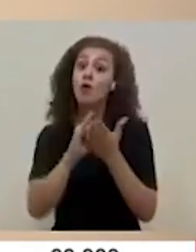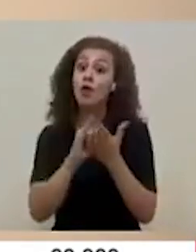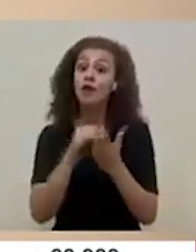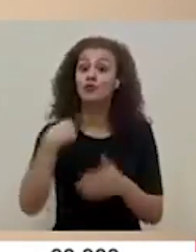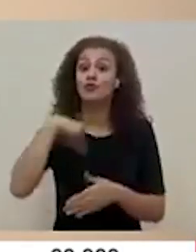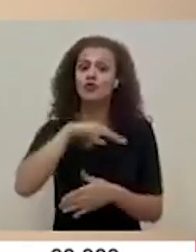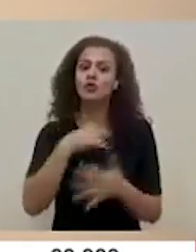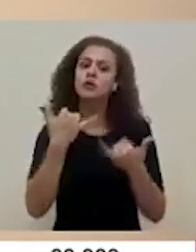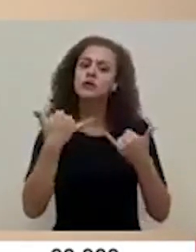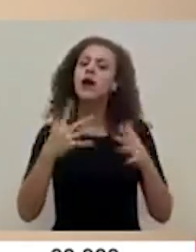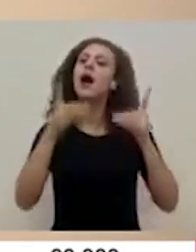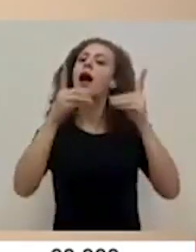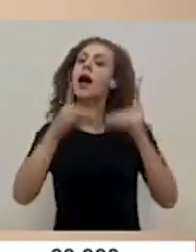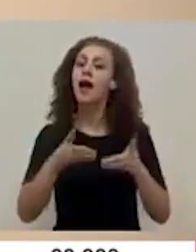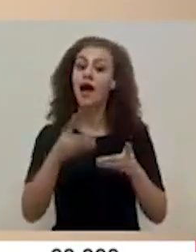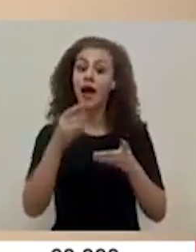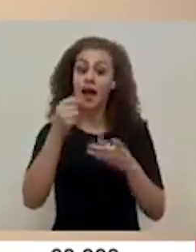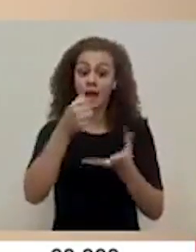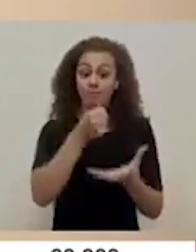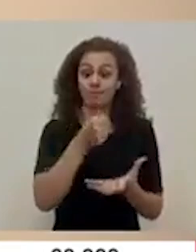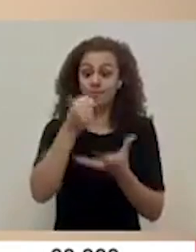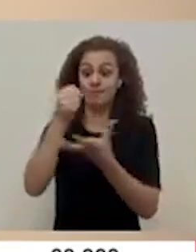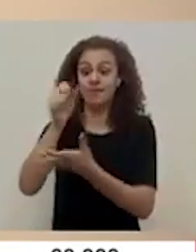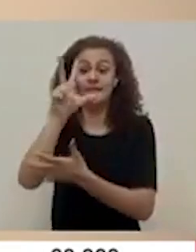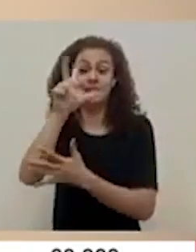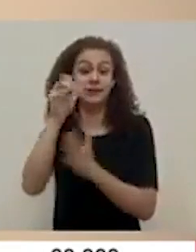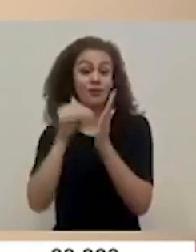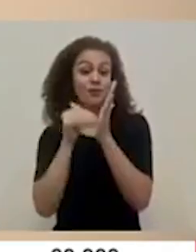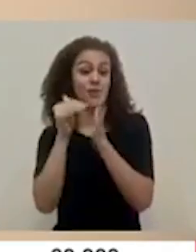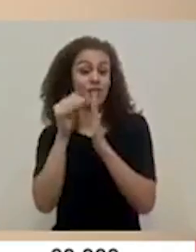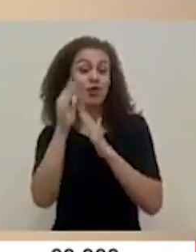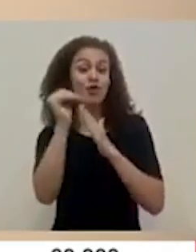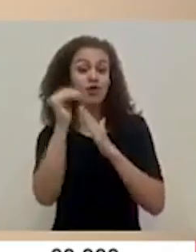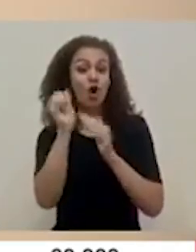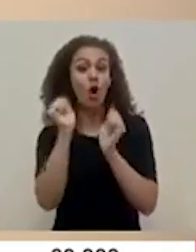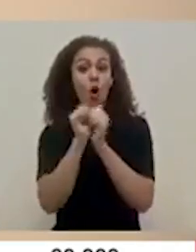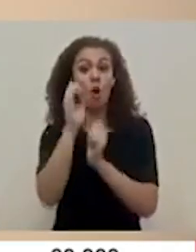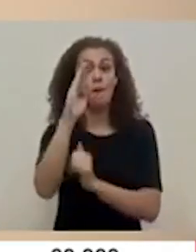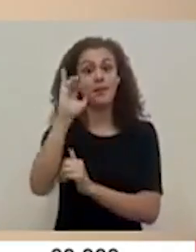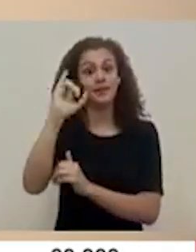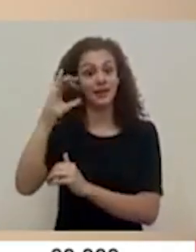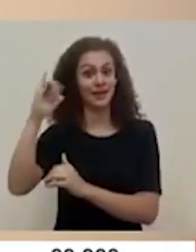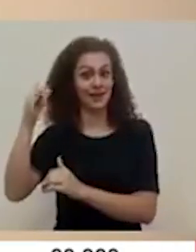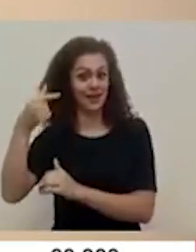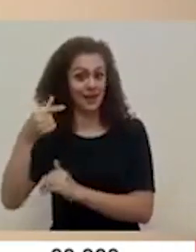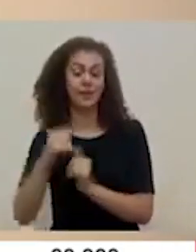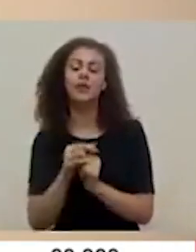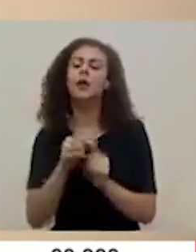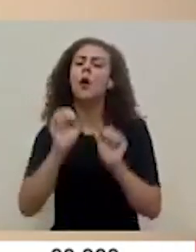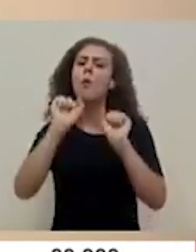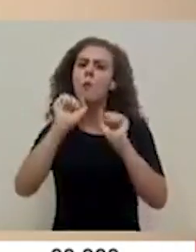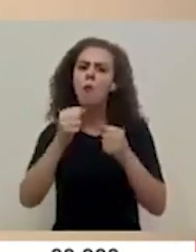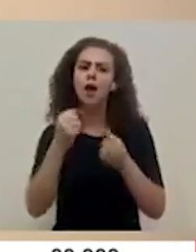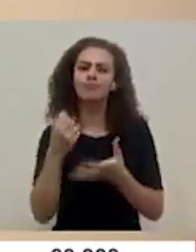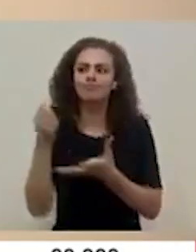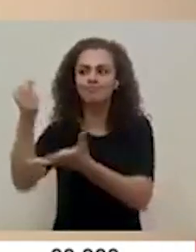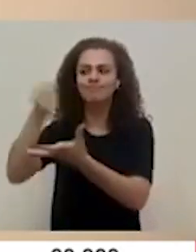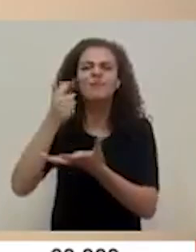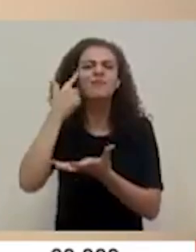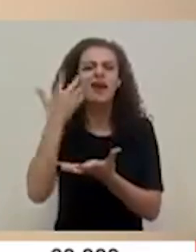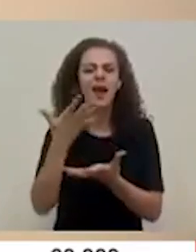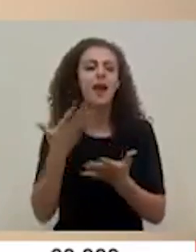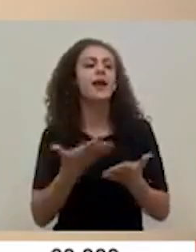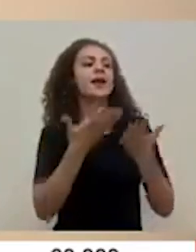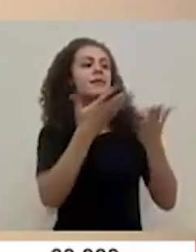hemos decidido que el crédito que se ha gestionado de 300 millones de dólares con el BCIE pueda ser empleado para brindar